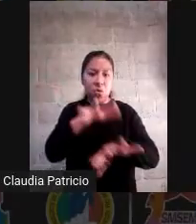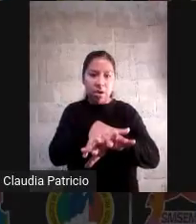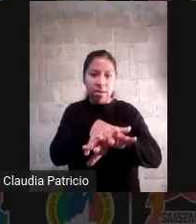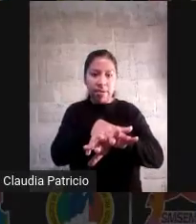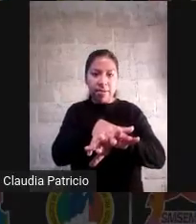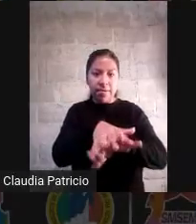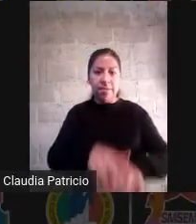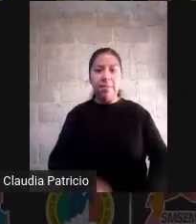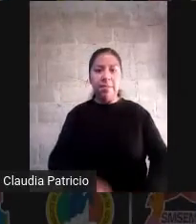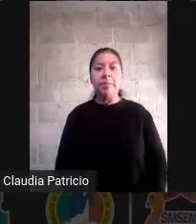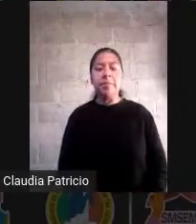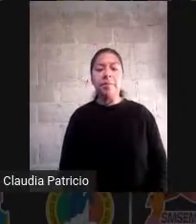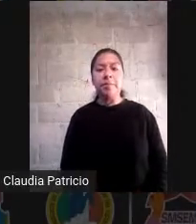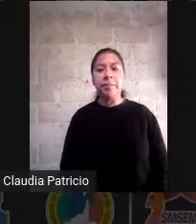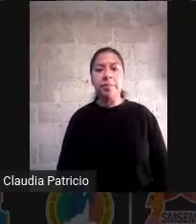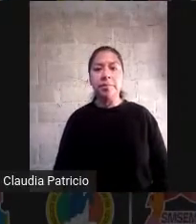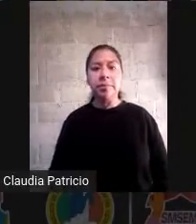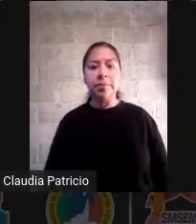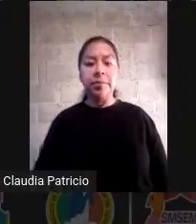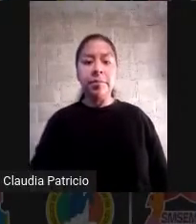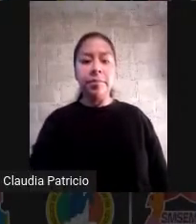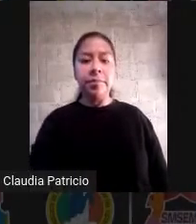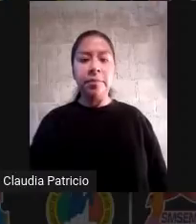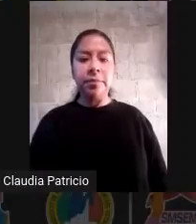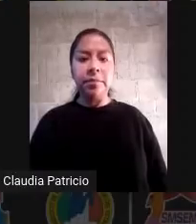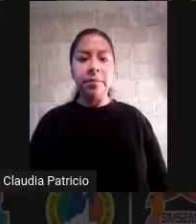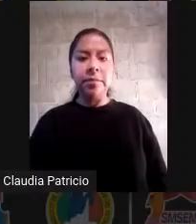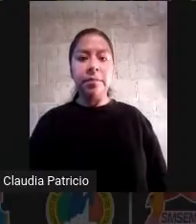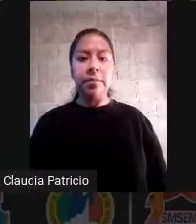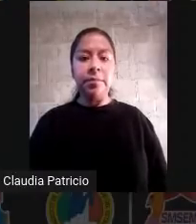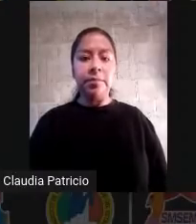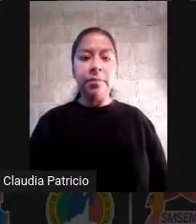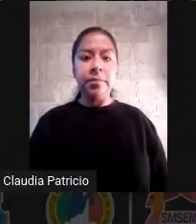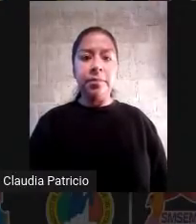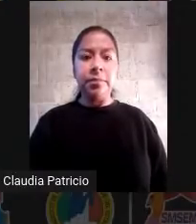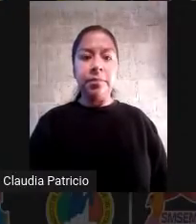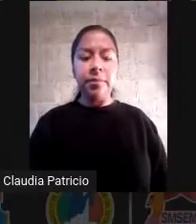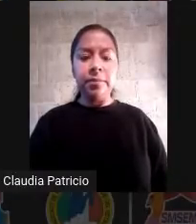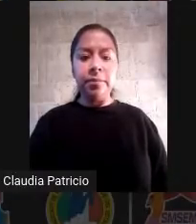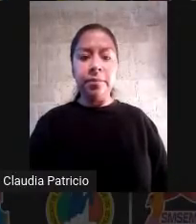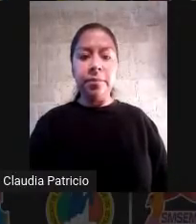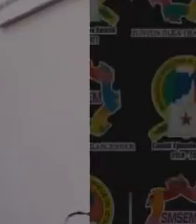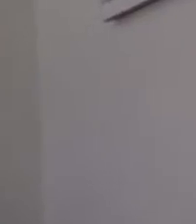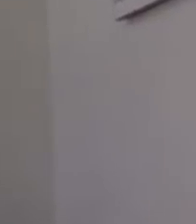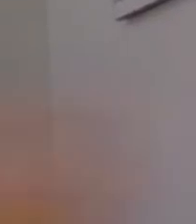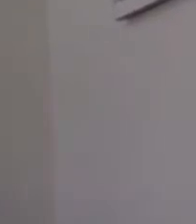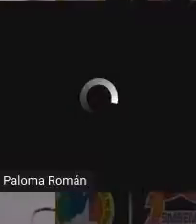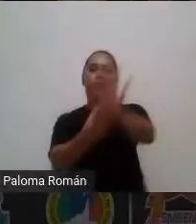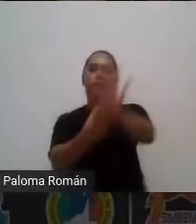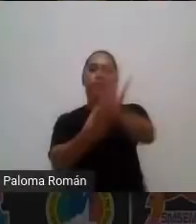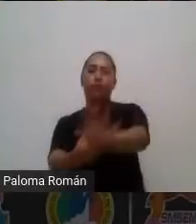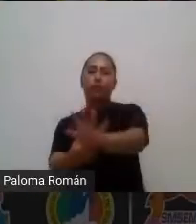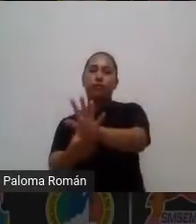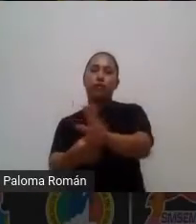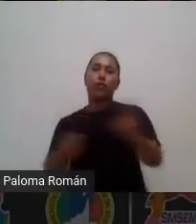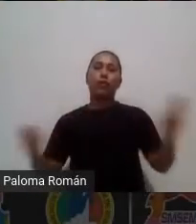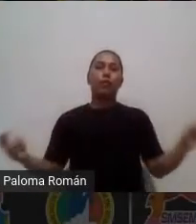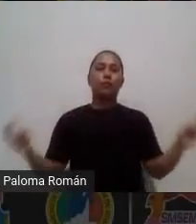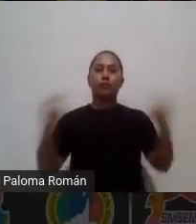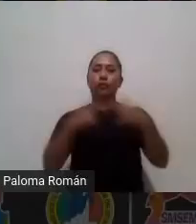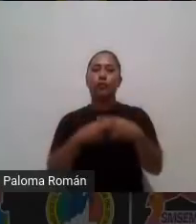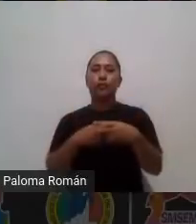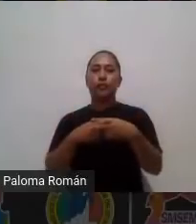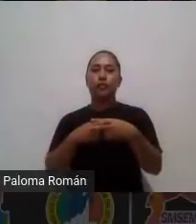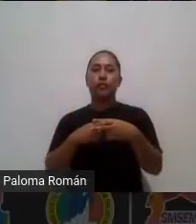y me van siguiendo esto que yo les voy a compartir lo van a ir relacionando con su